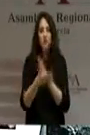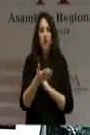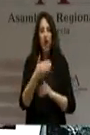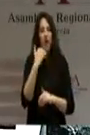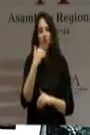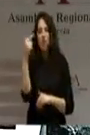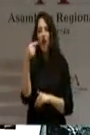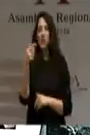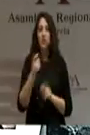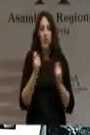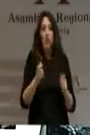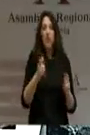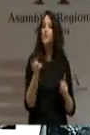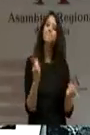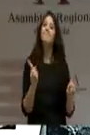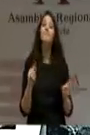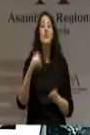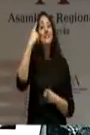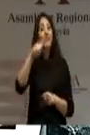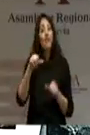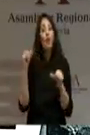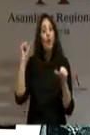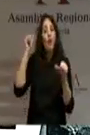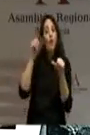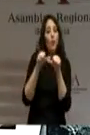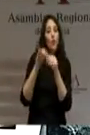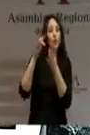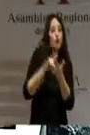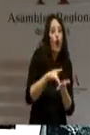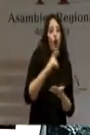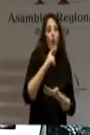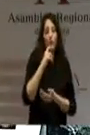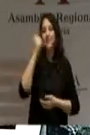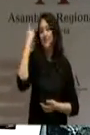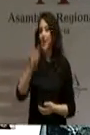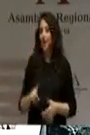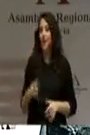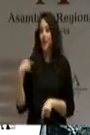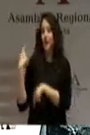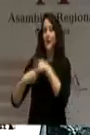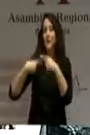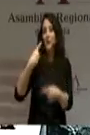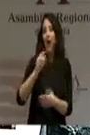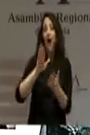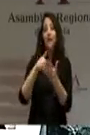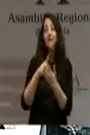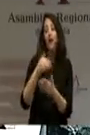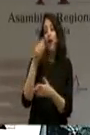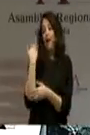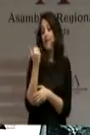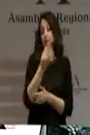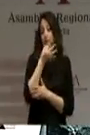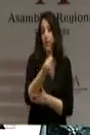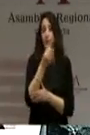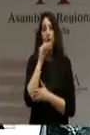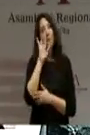nos dice cómo ha llegado a esta situación. Porque por eso ayer mismo su discurso sonó más bien a presidente de